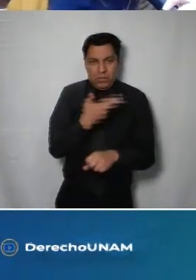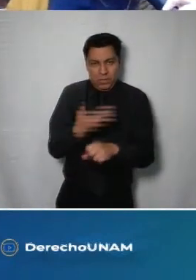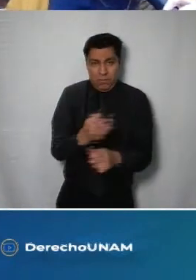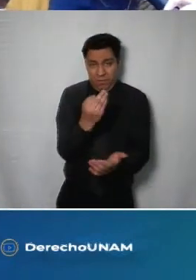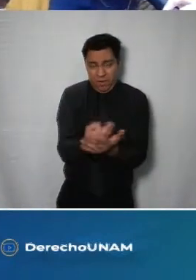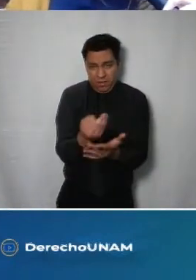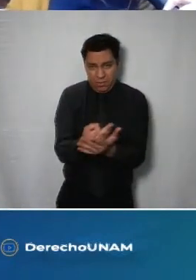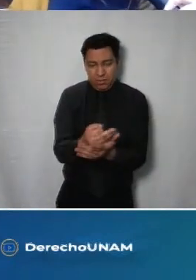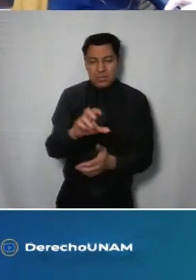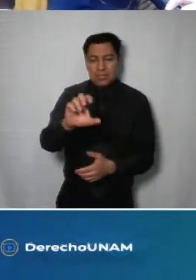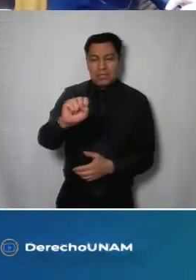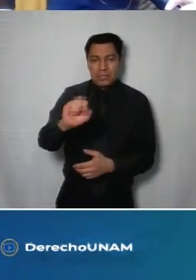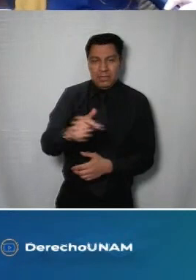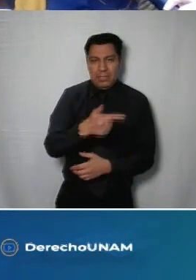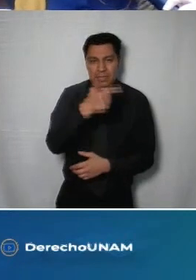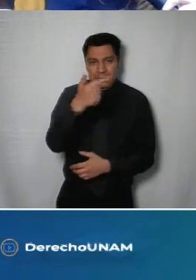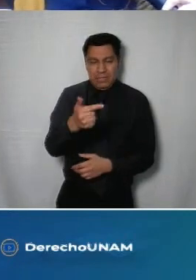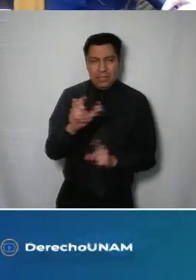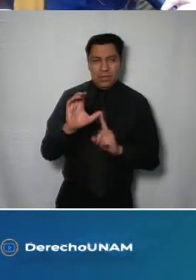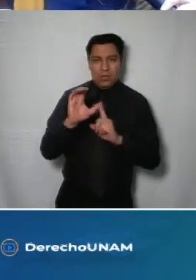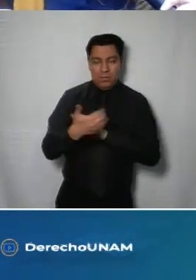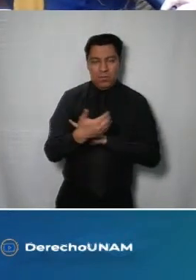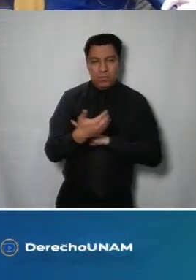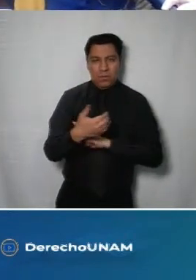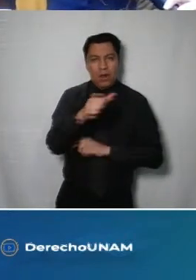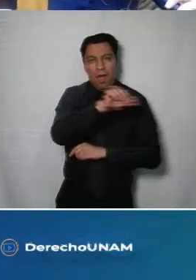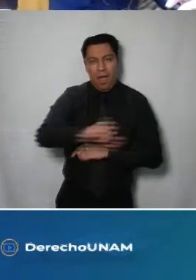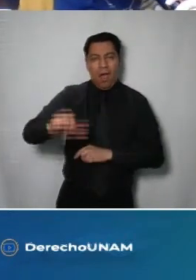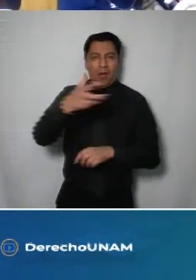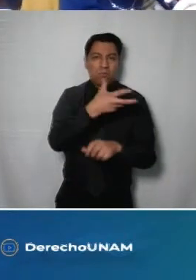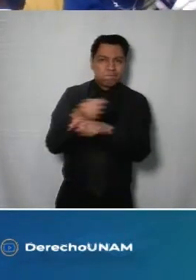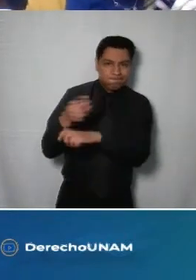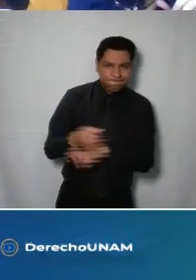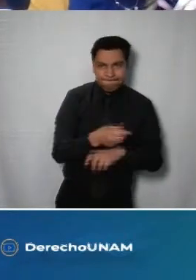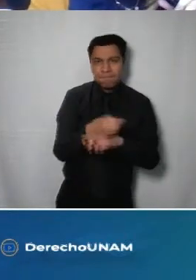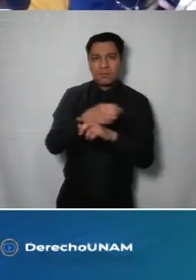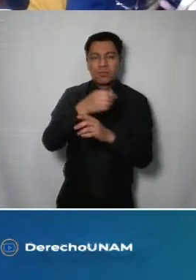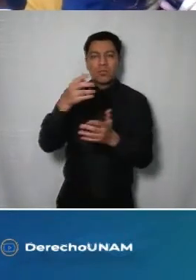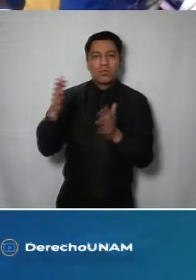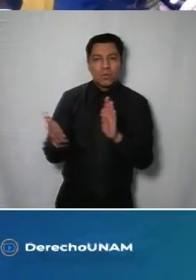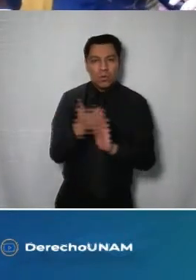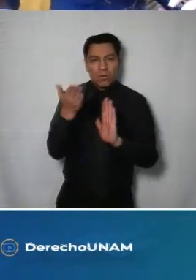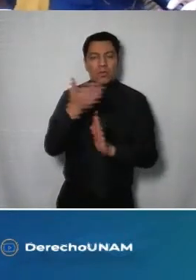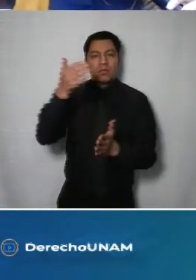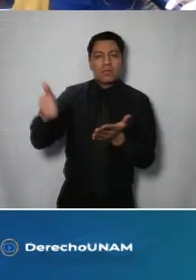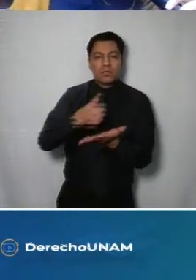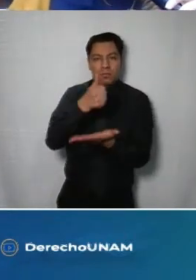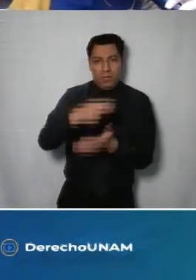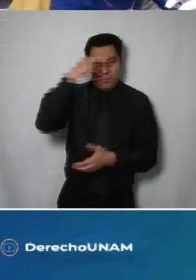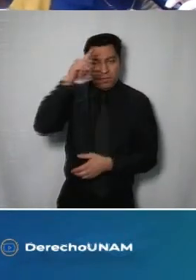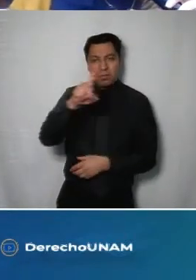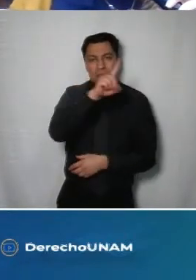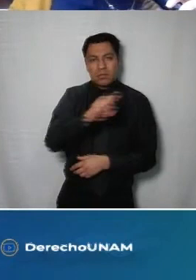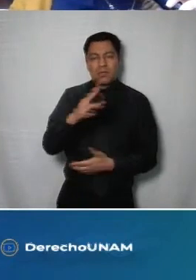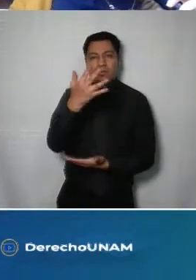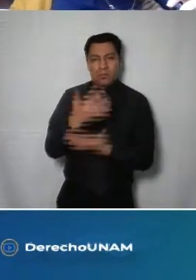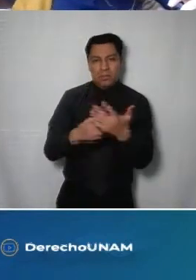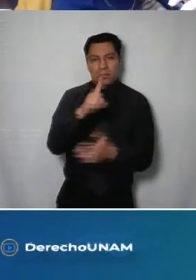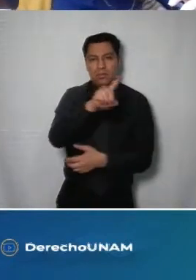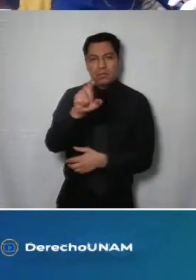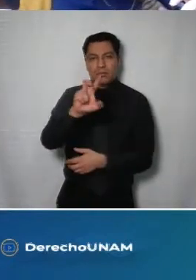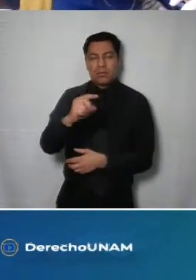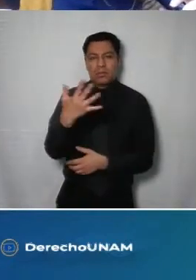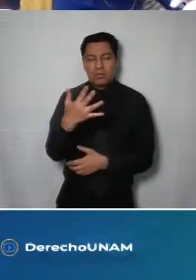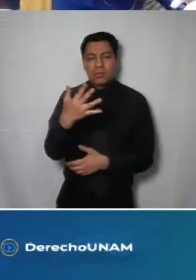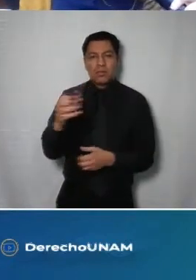Administración y Finanzas 67 de la Comisión para la Reconstrucción de la Ciudad de México 115 y 135 de